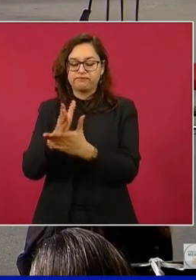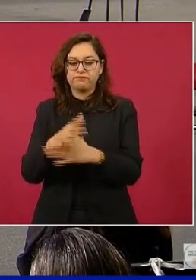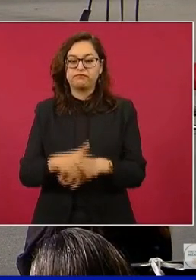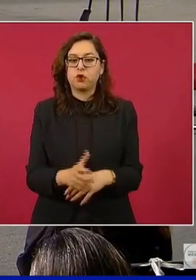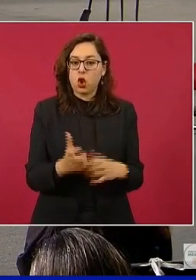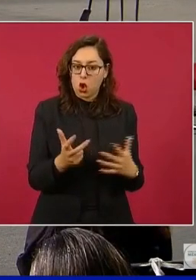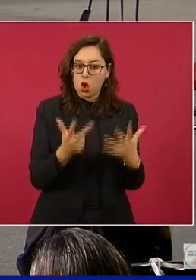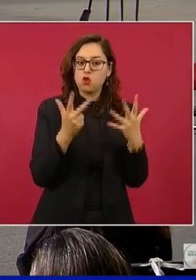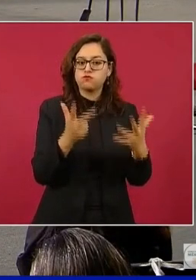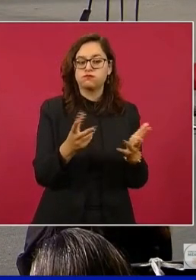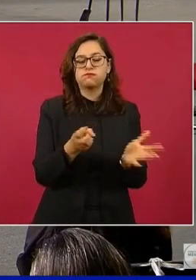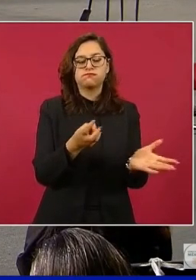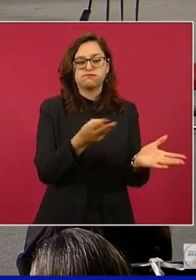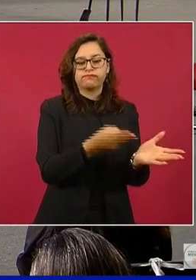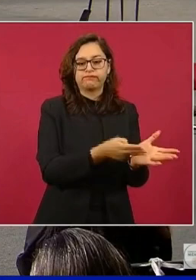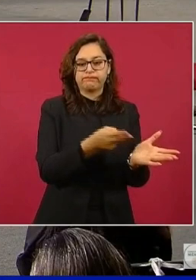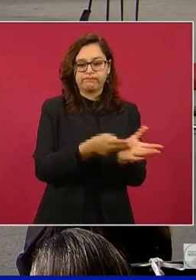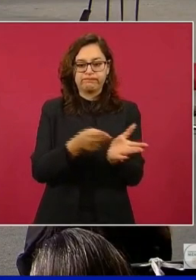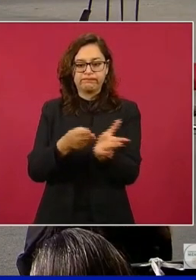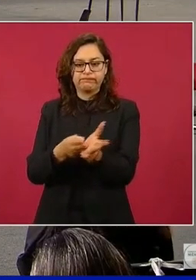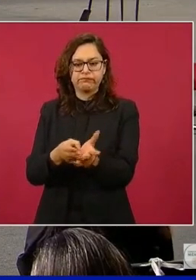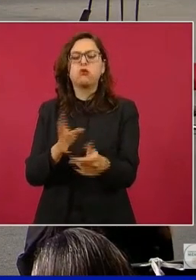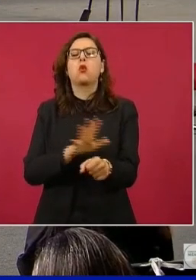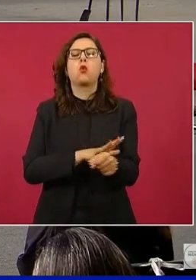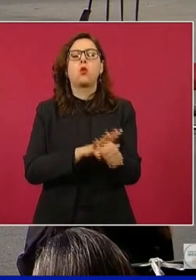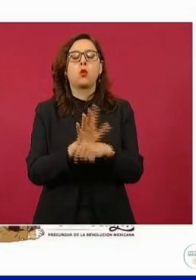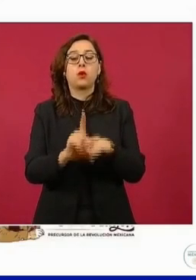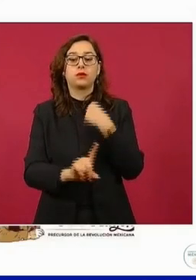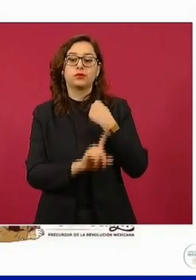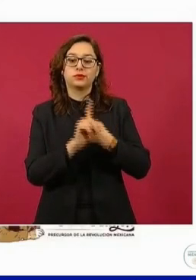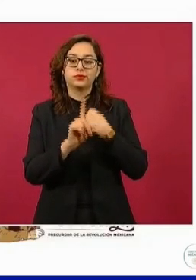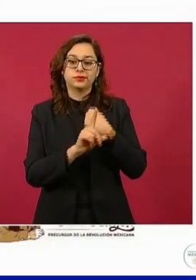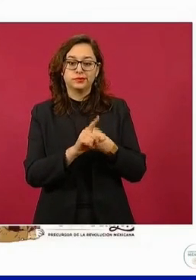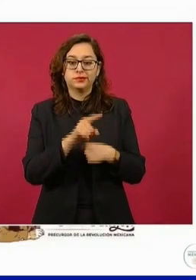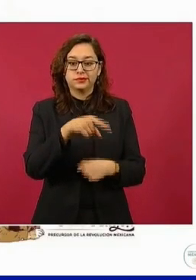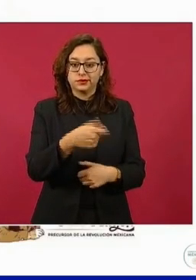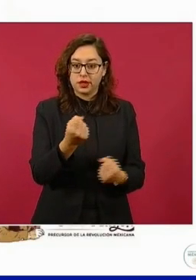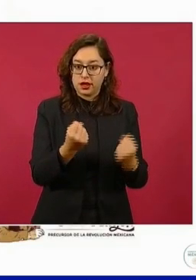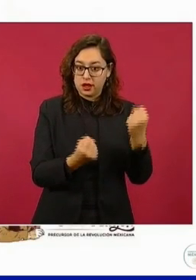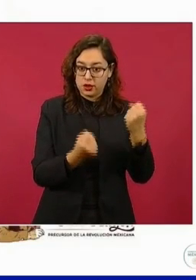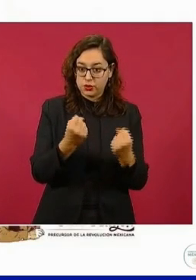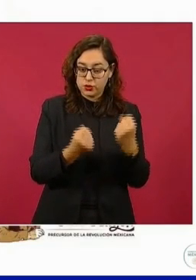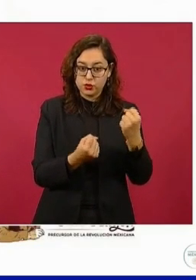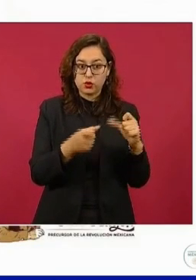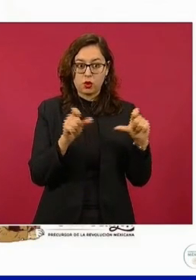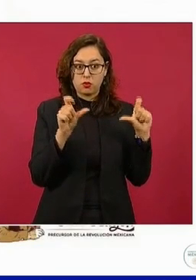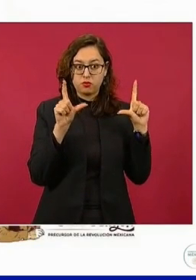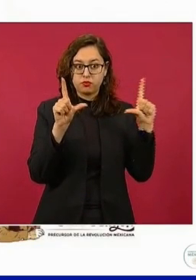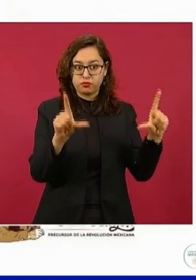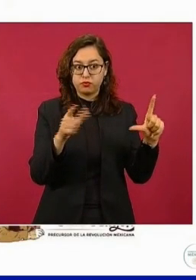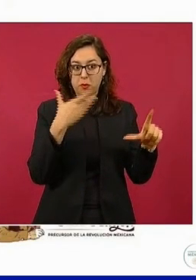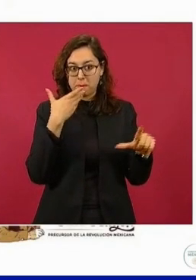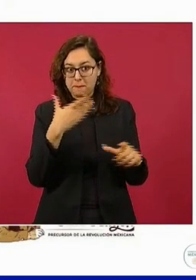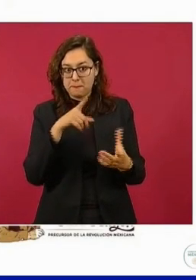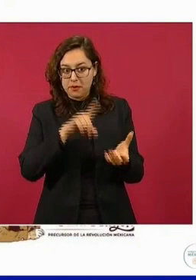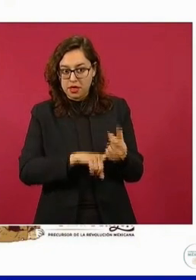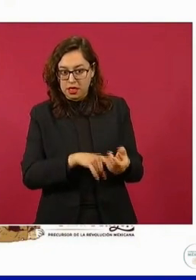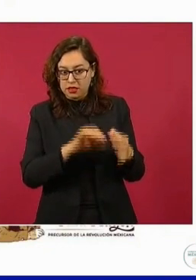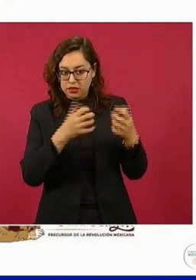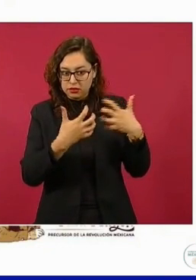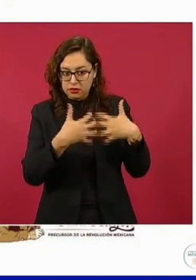ocho resultaron con infracción. El principal tema fueron vehículos distribuidores que no tenían bien calibradas